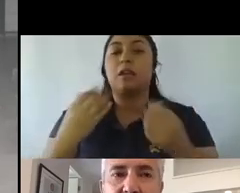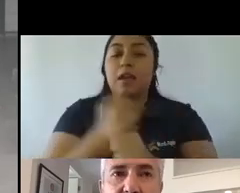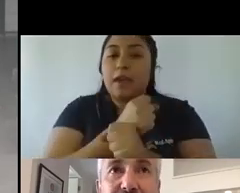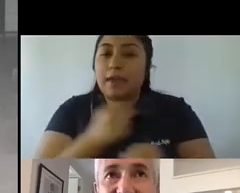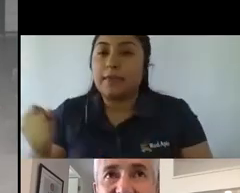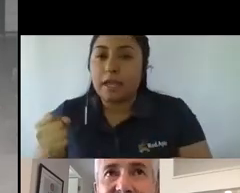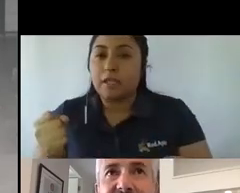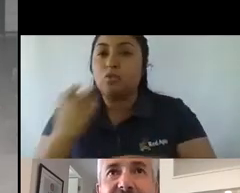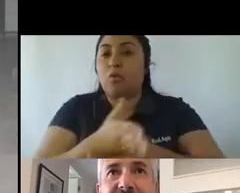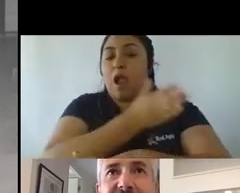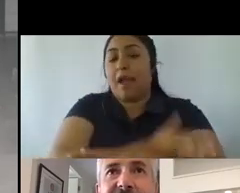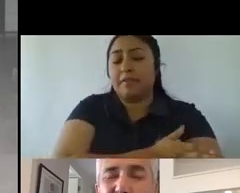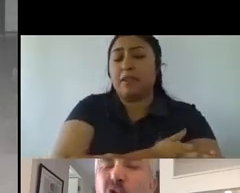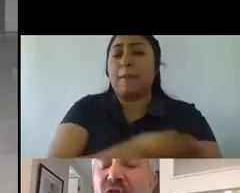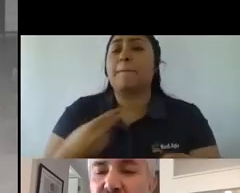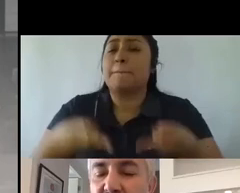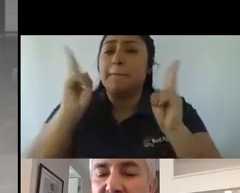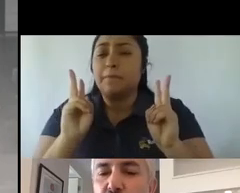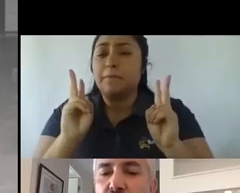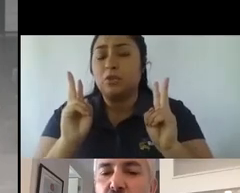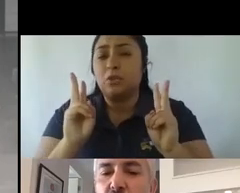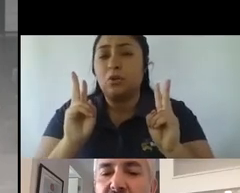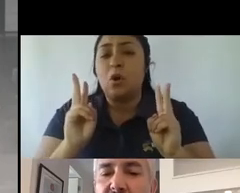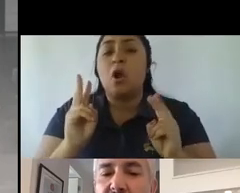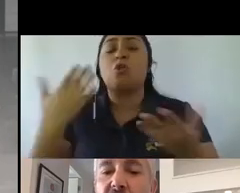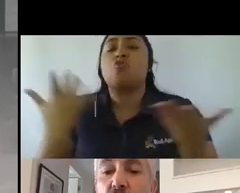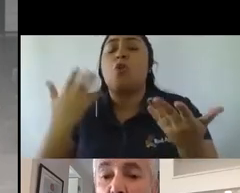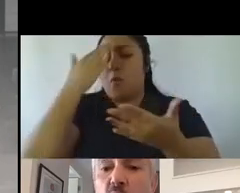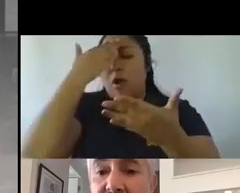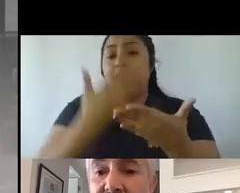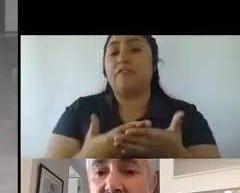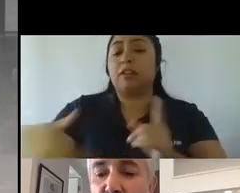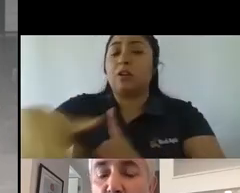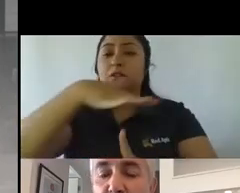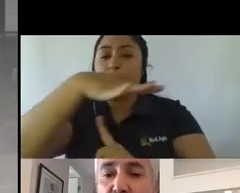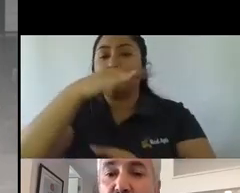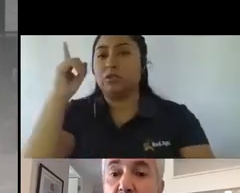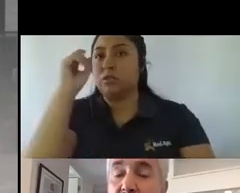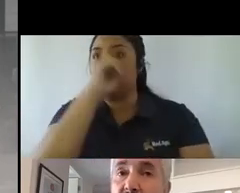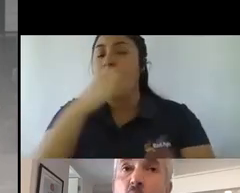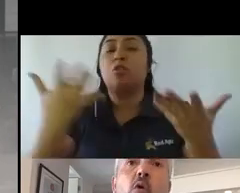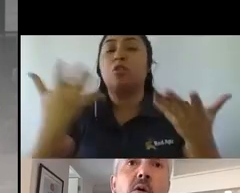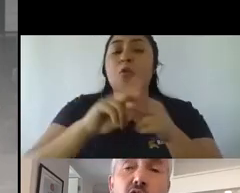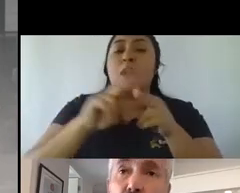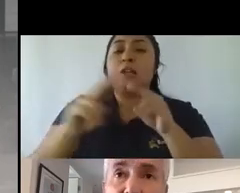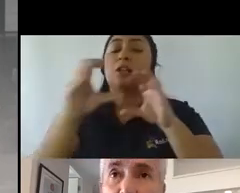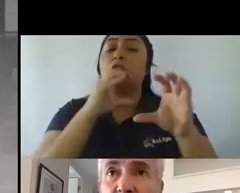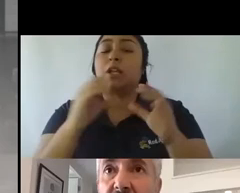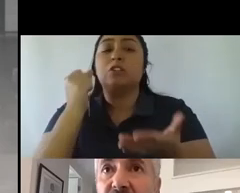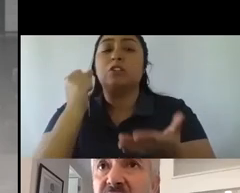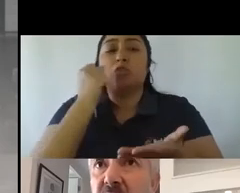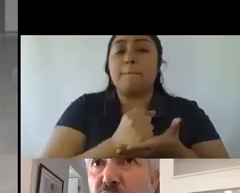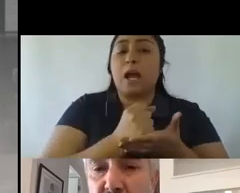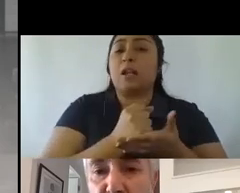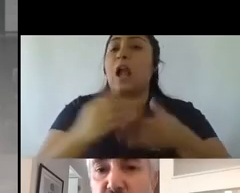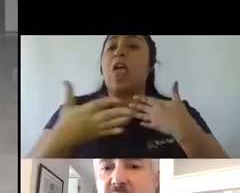respecto de cómo enfrentar una situación compleja, cómo seguir haciendo comunicación de marca, o dónde vamos a poner